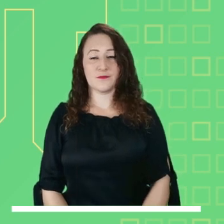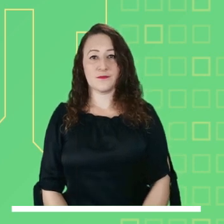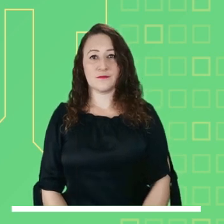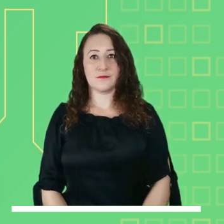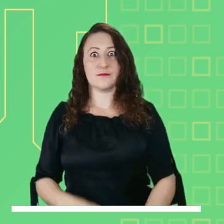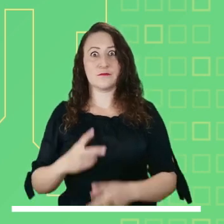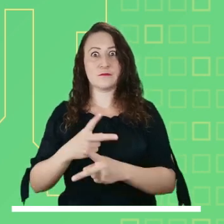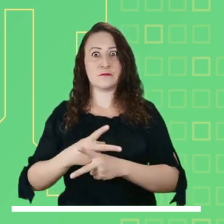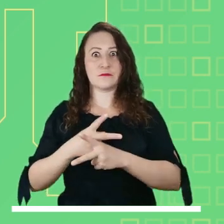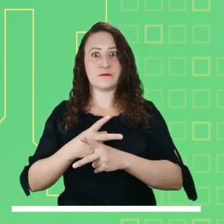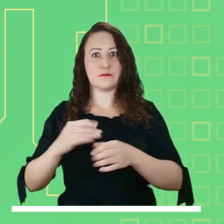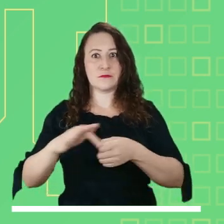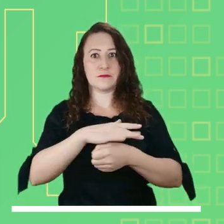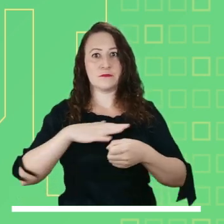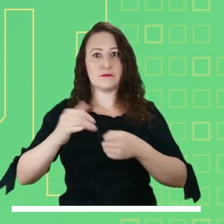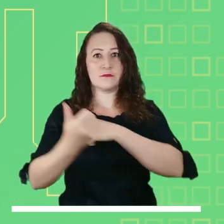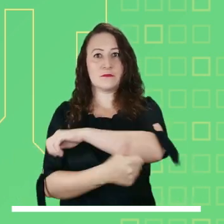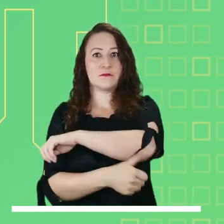cauca